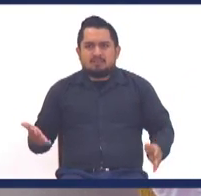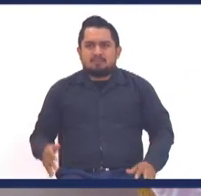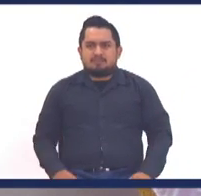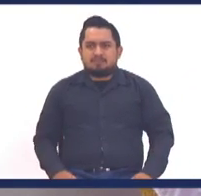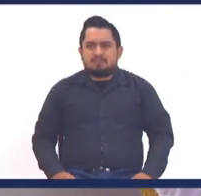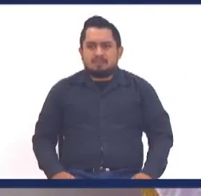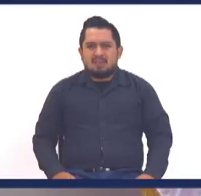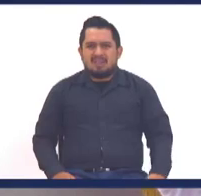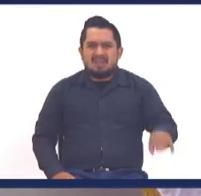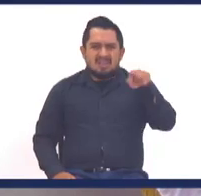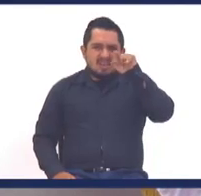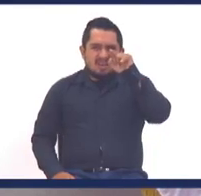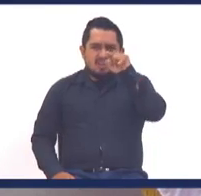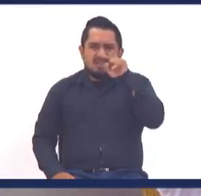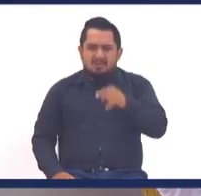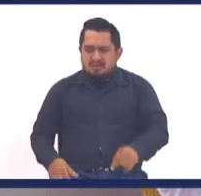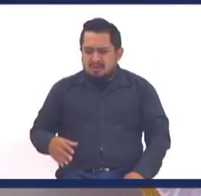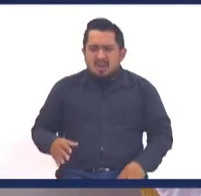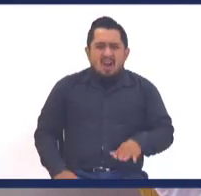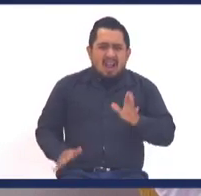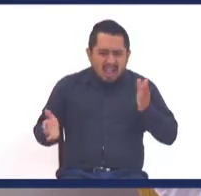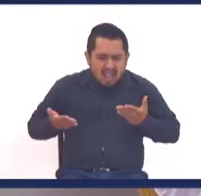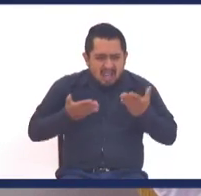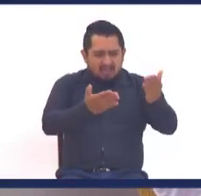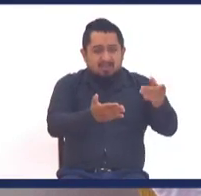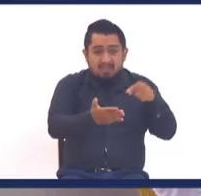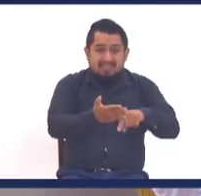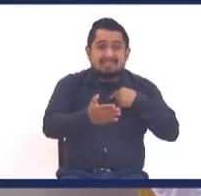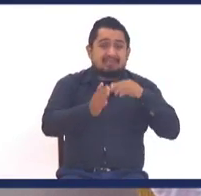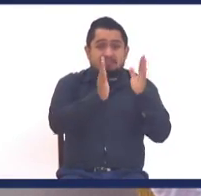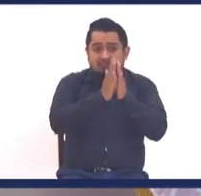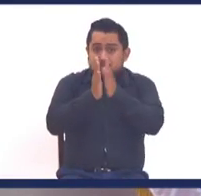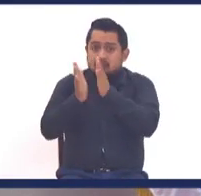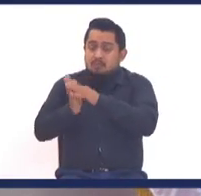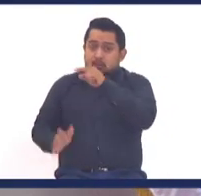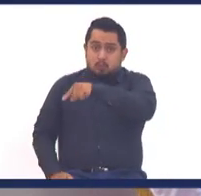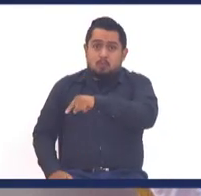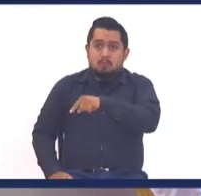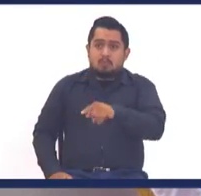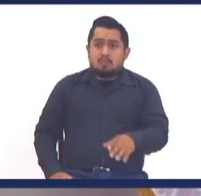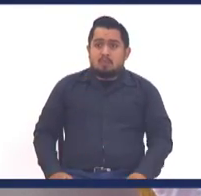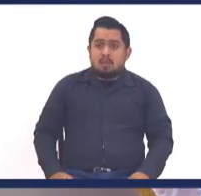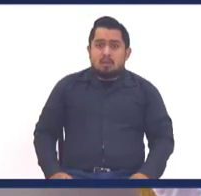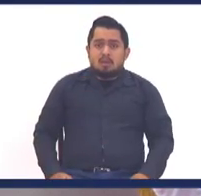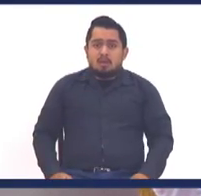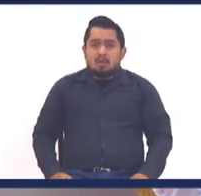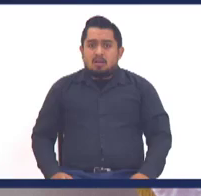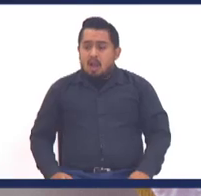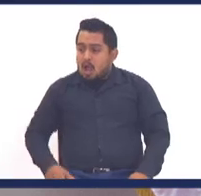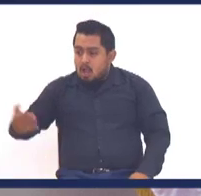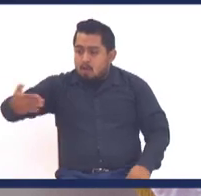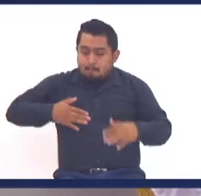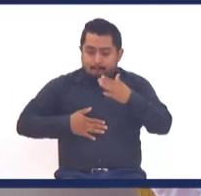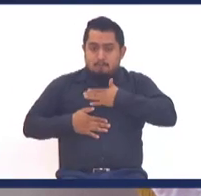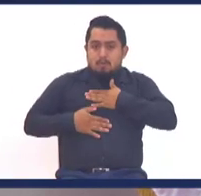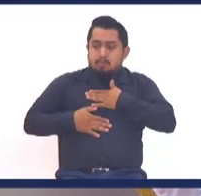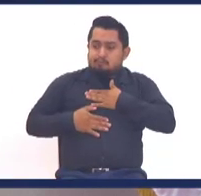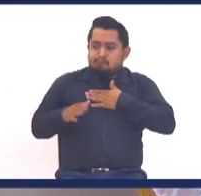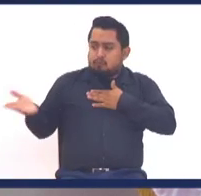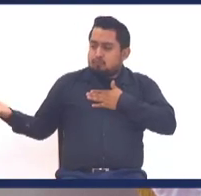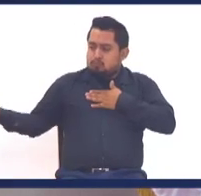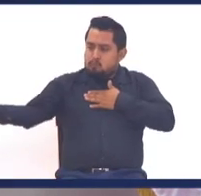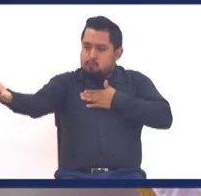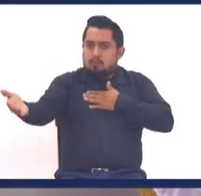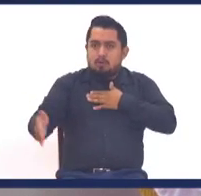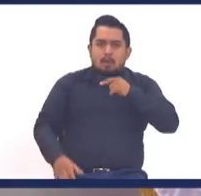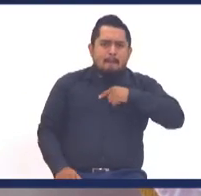Si tenés toda la posibilidad de ayudar, pero no ayudás, esa es la religión. La religión trastoca las cosas, a mí